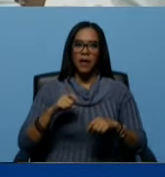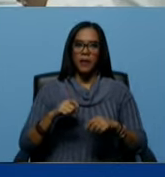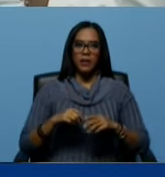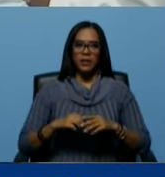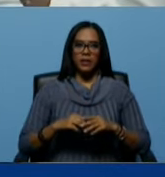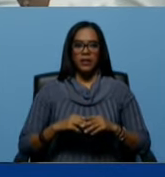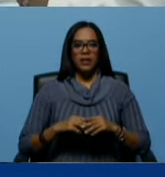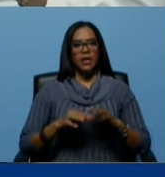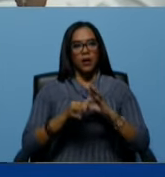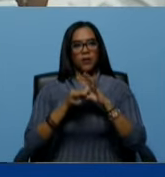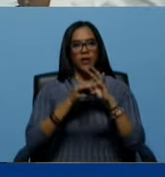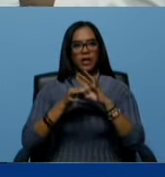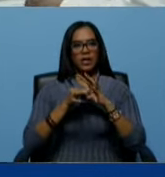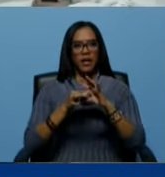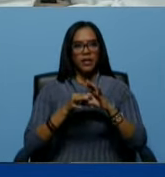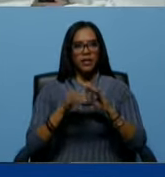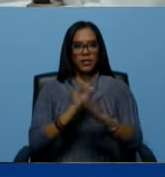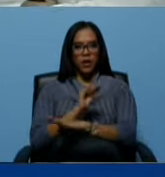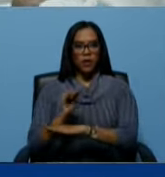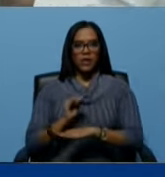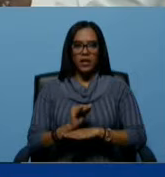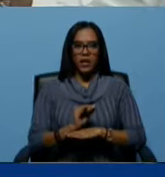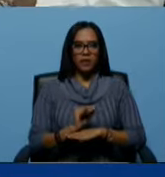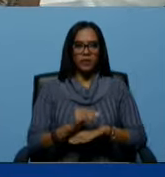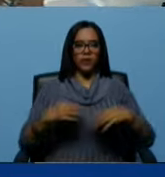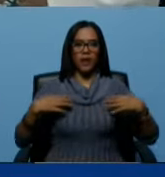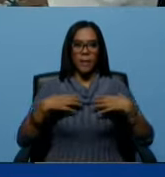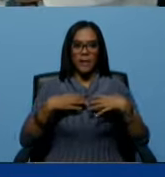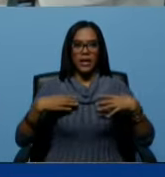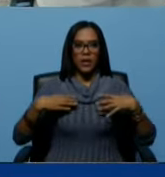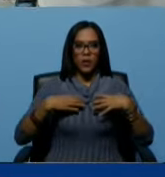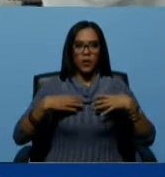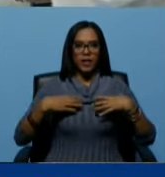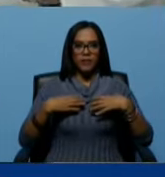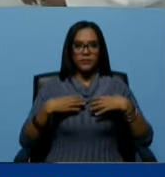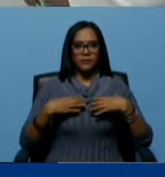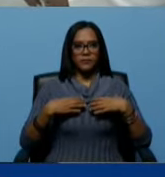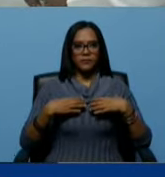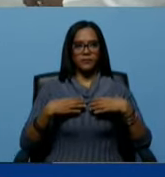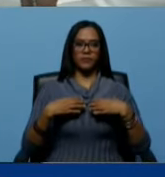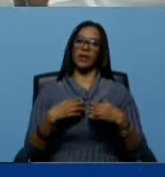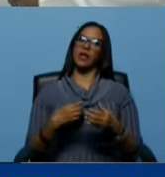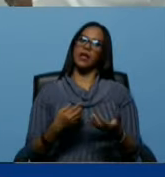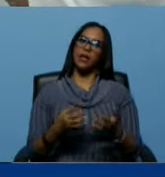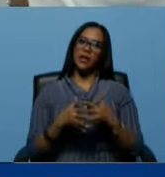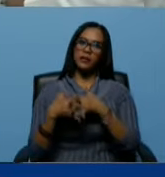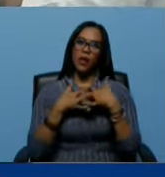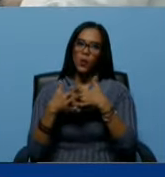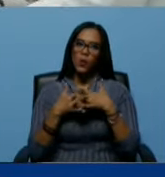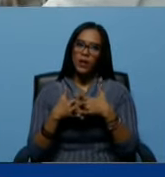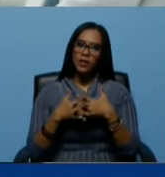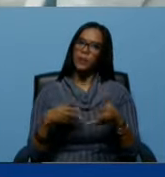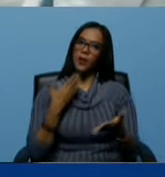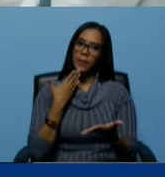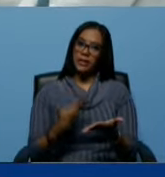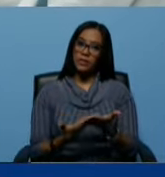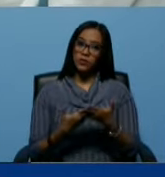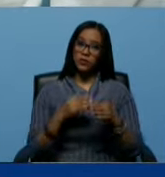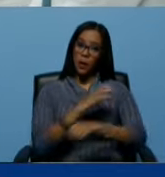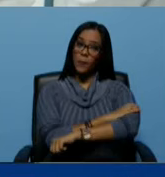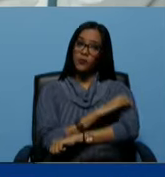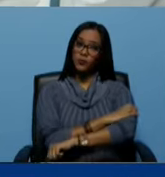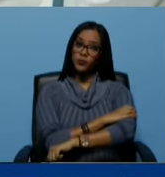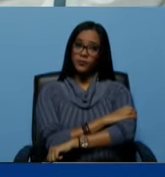las unidades de cuidados intensivos, los respiradores y el imperio norteamericano, por petición de la ultraderecha,